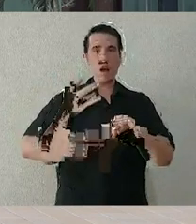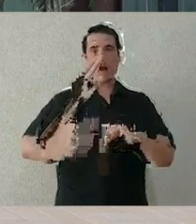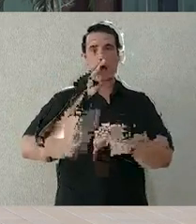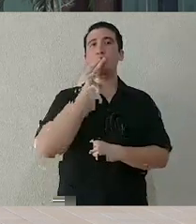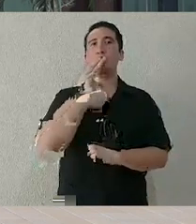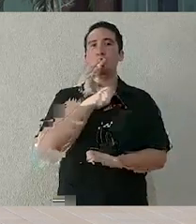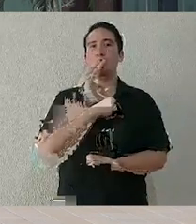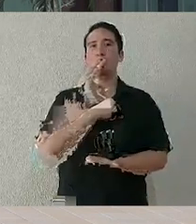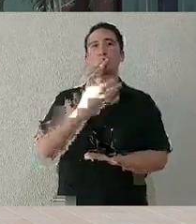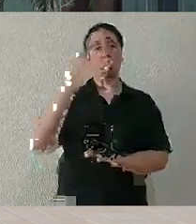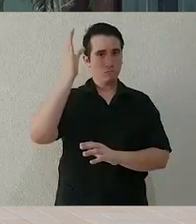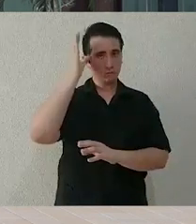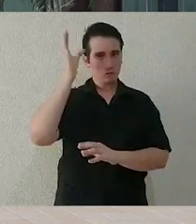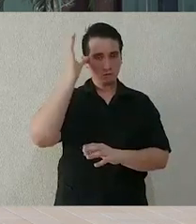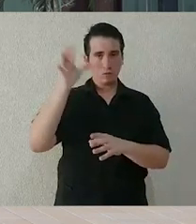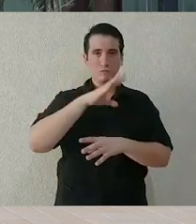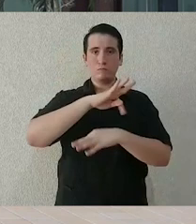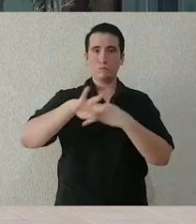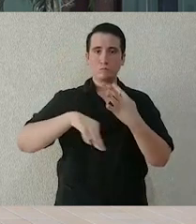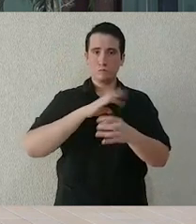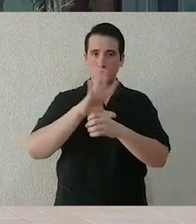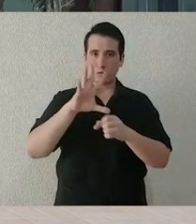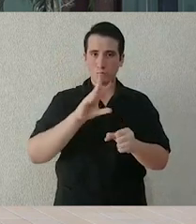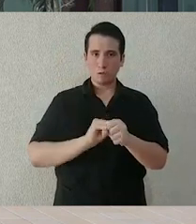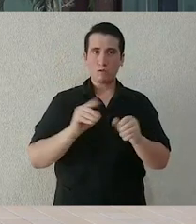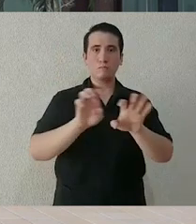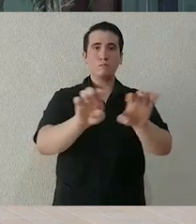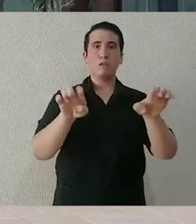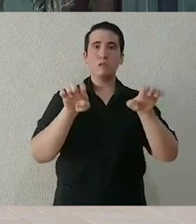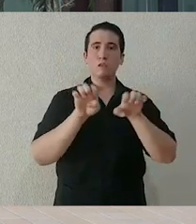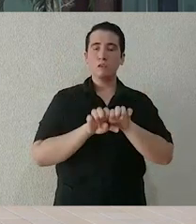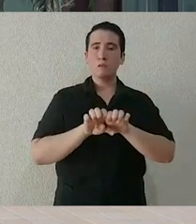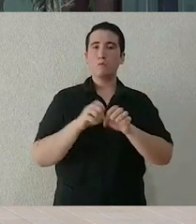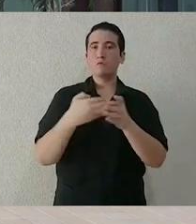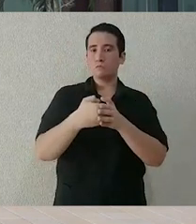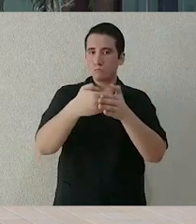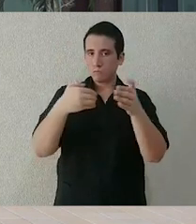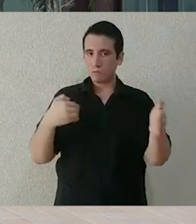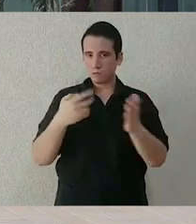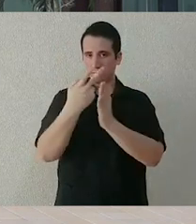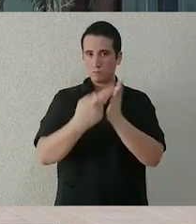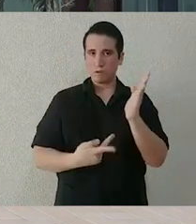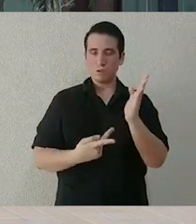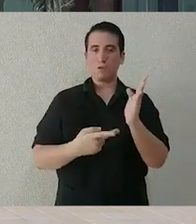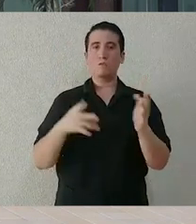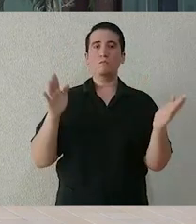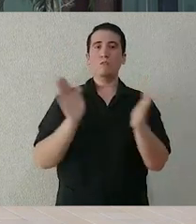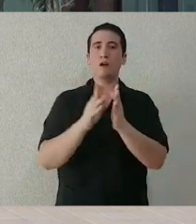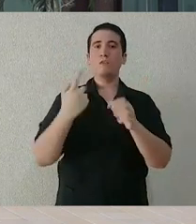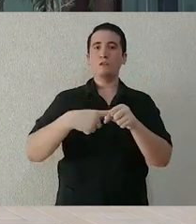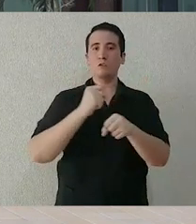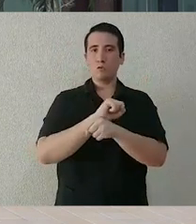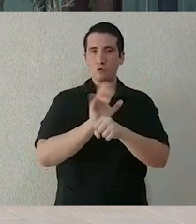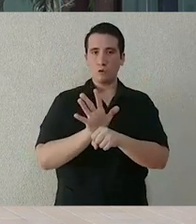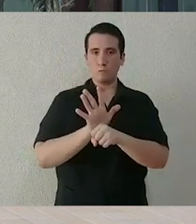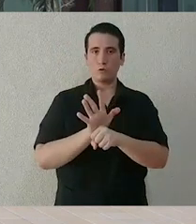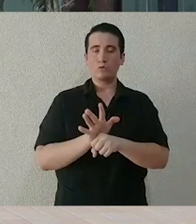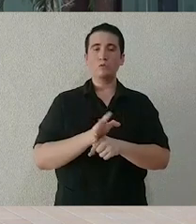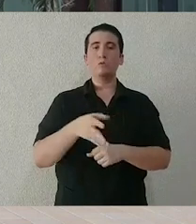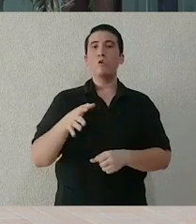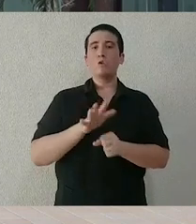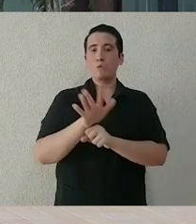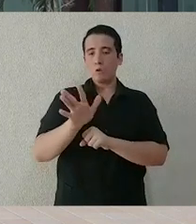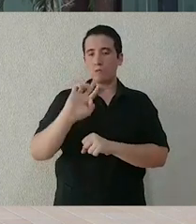IMSS, del Issste, de la Sedena, en los hospitales estatales y hospitales privados en todo Yucatán, para cuidar nuestra salud ante el coronavirus.